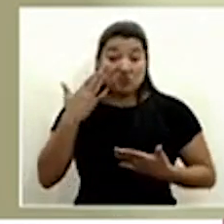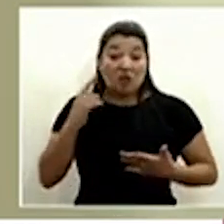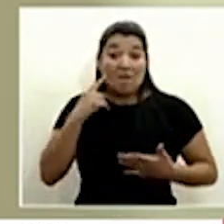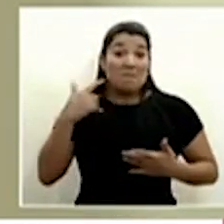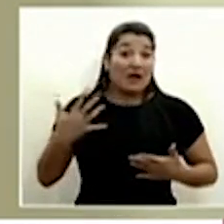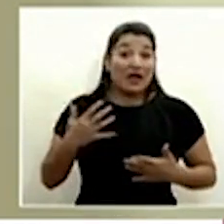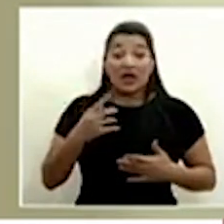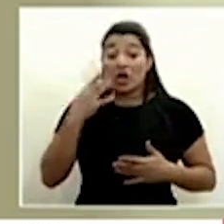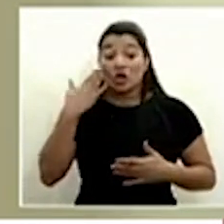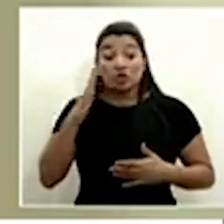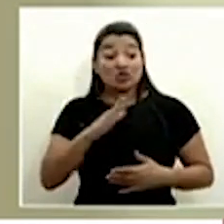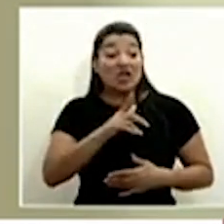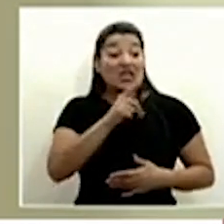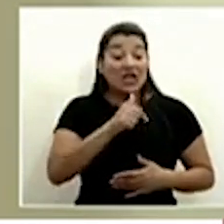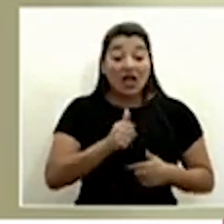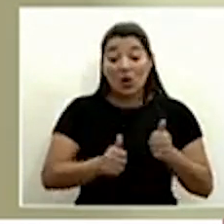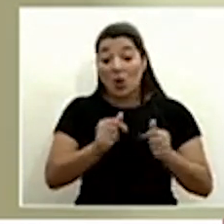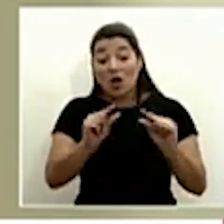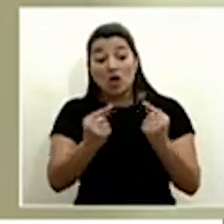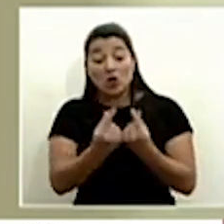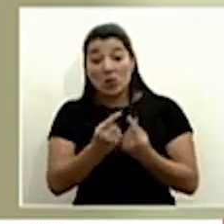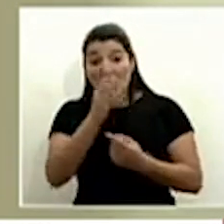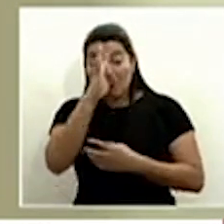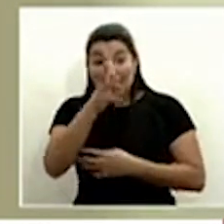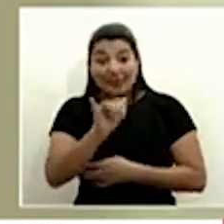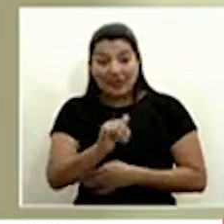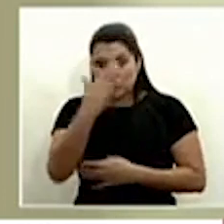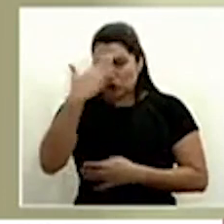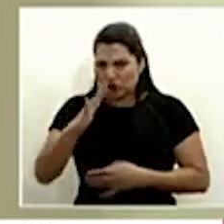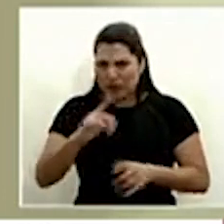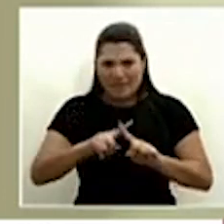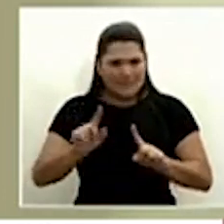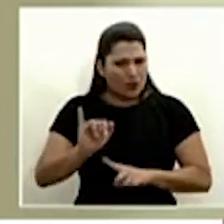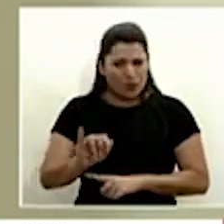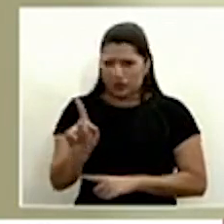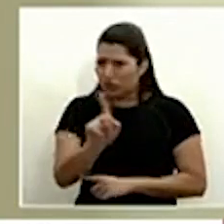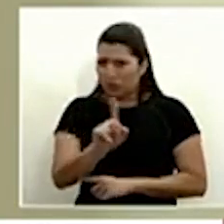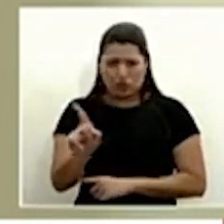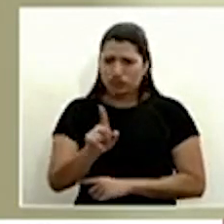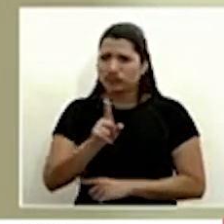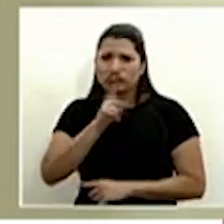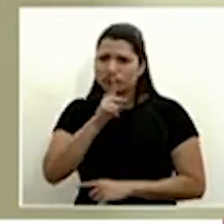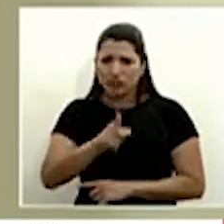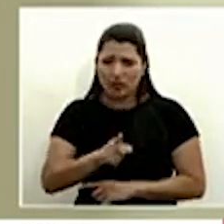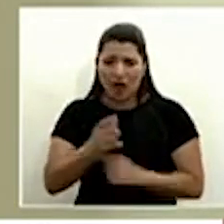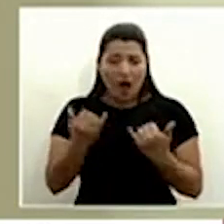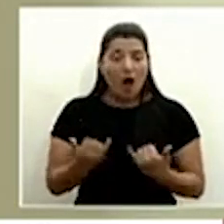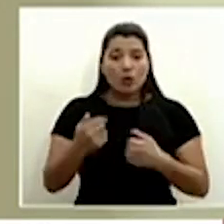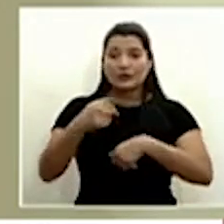sé qué grupos, no sé qué personas, pero quiero decirles que en este momento eso no está ocurriendo. En este momento no está